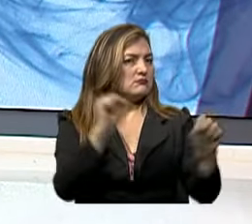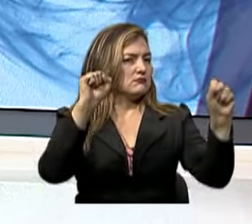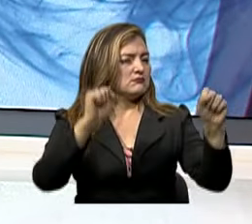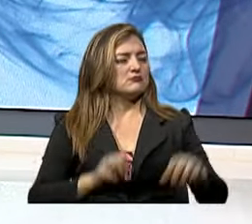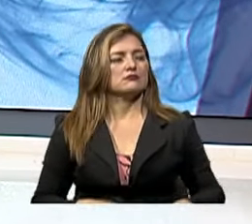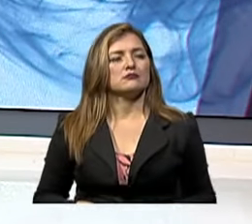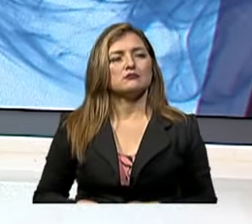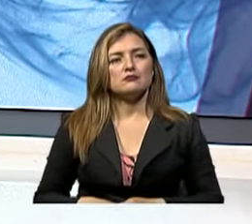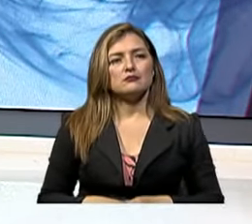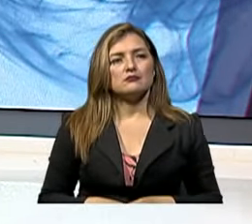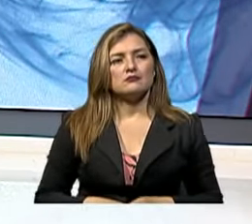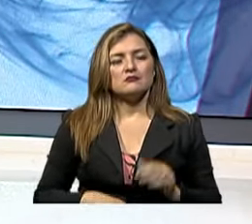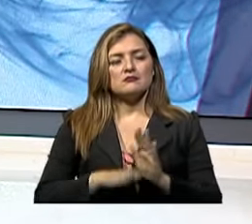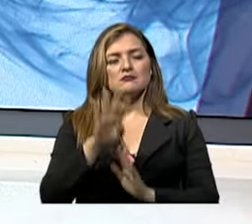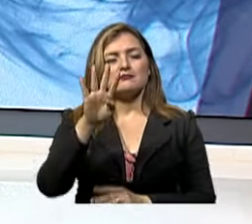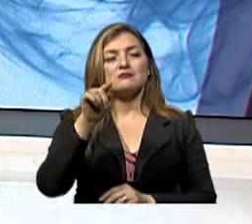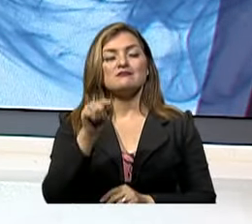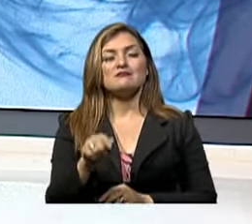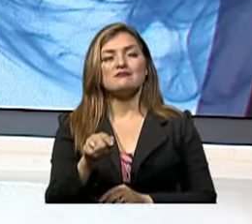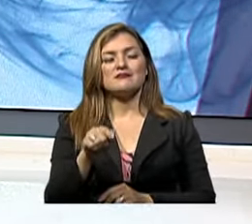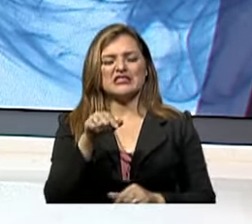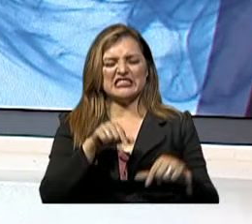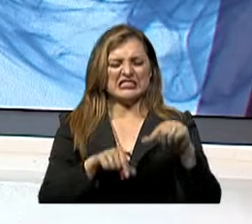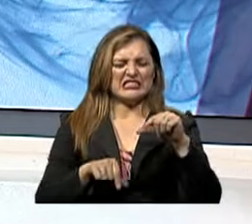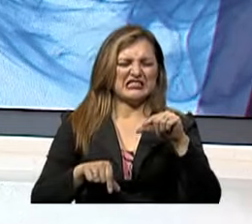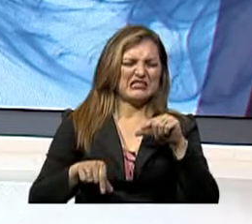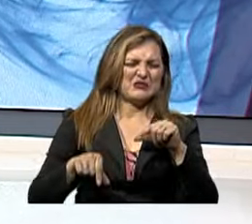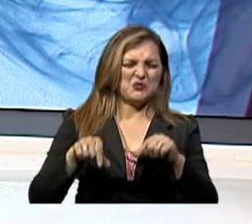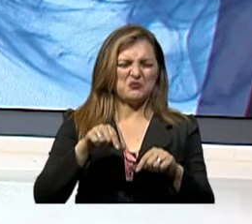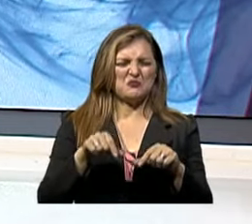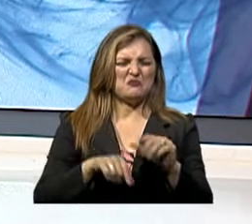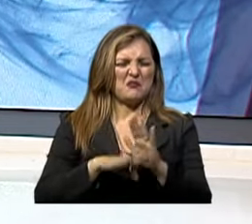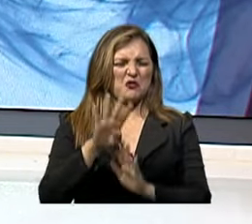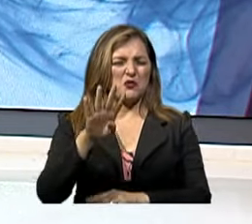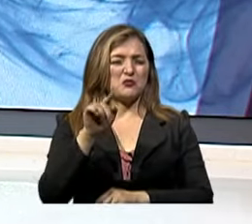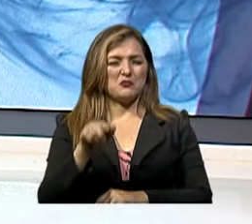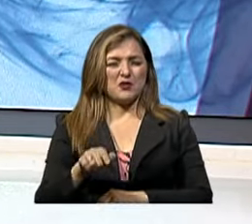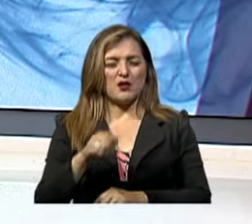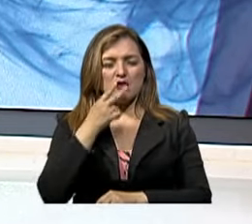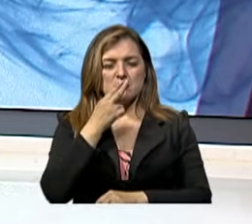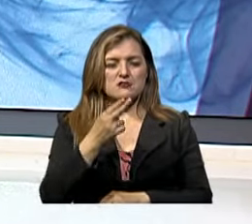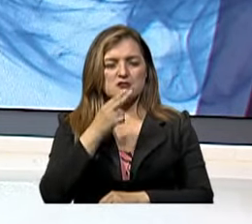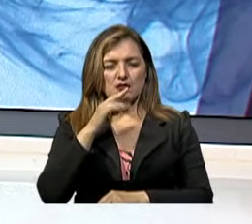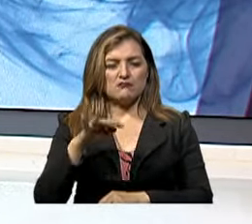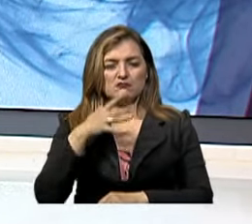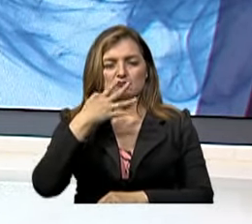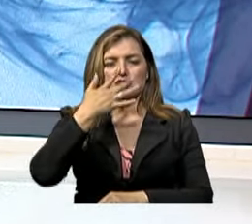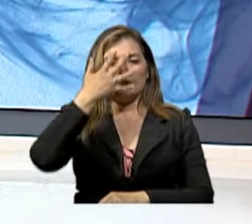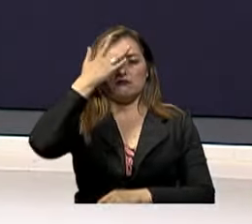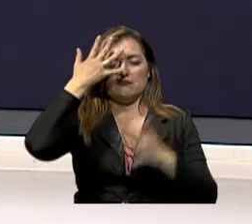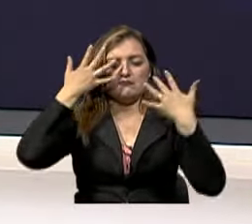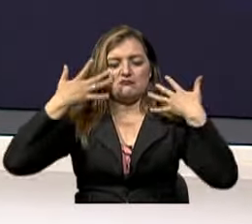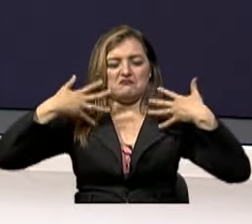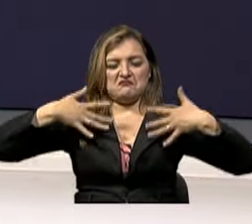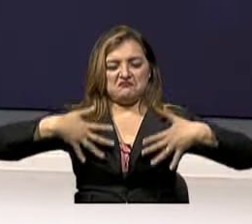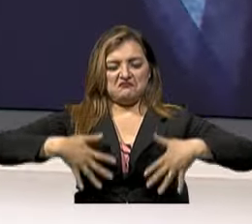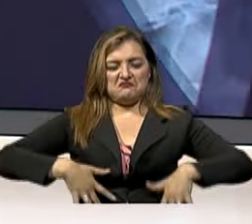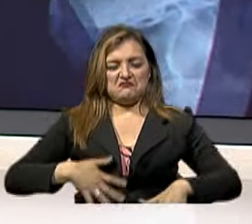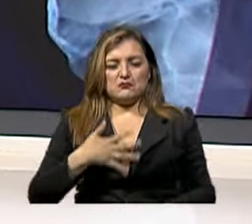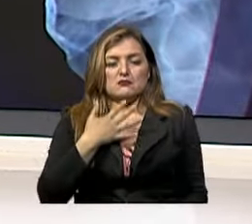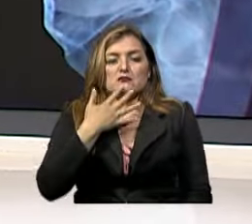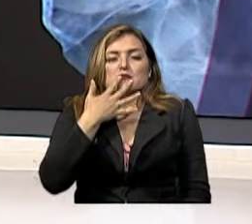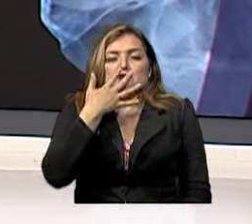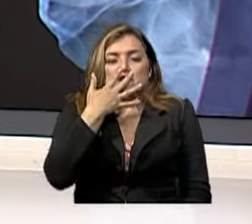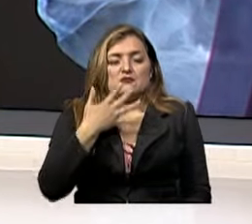fíjense ustedes que más de 4 mil sustancias tóxicas Se han identificado en el humo del tabaco Y esto pues irrita la vía aérea